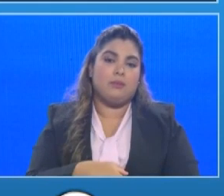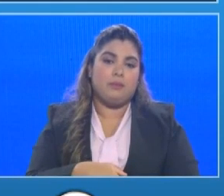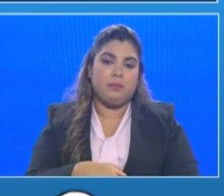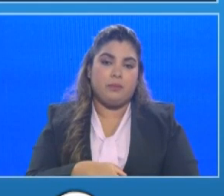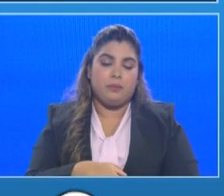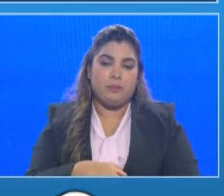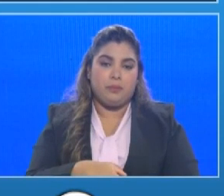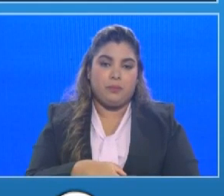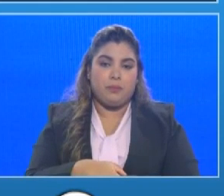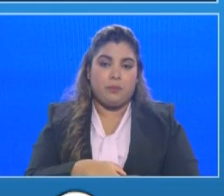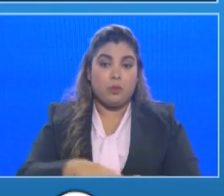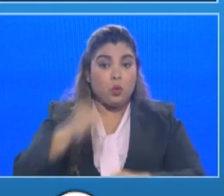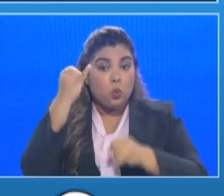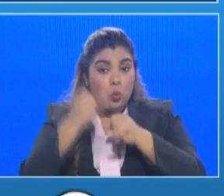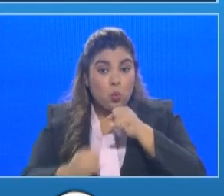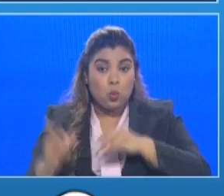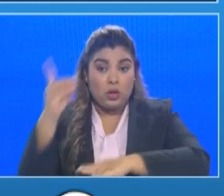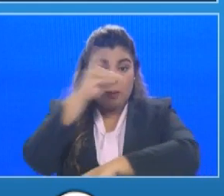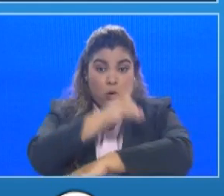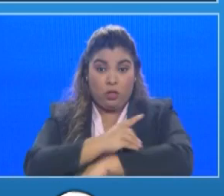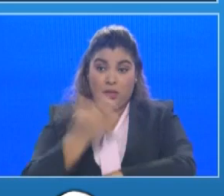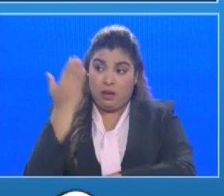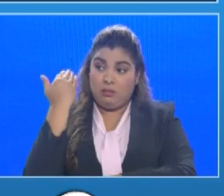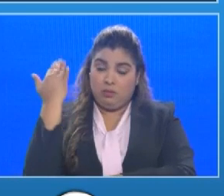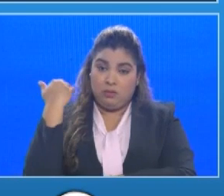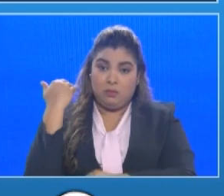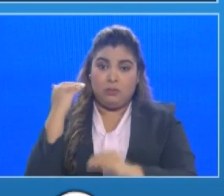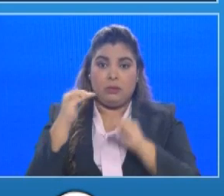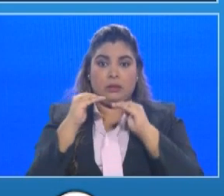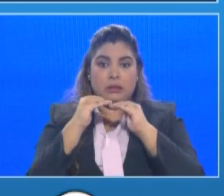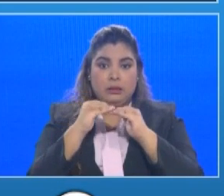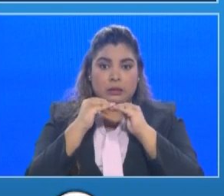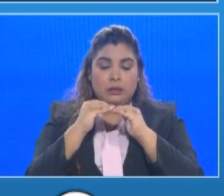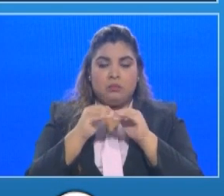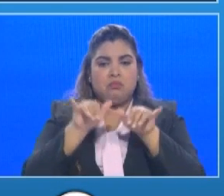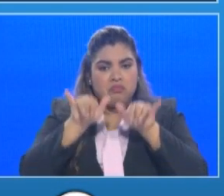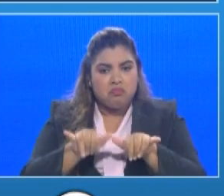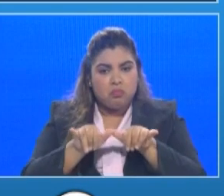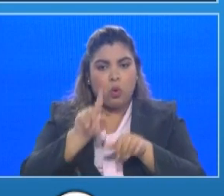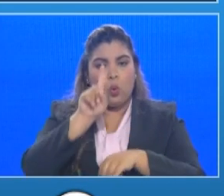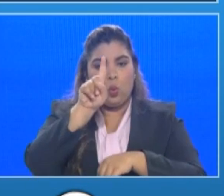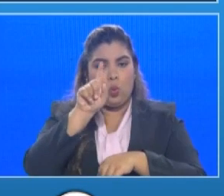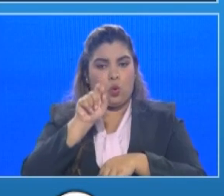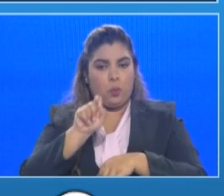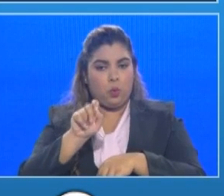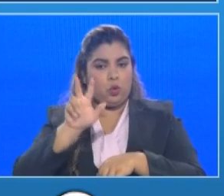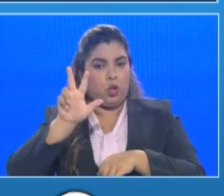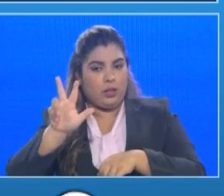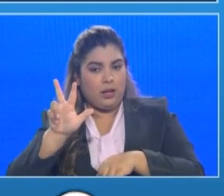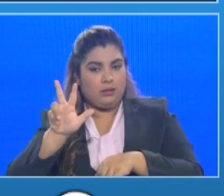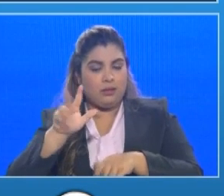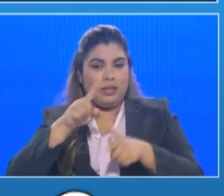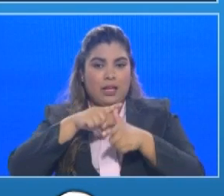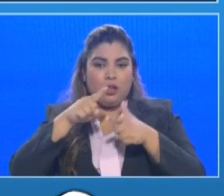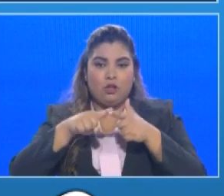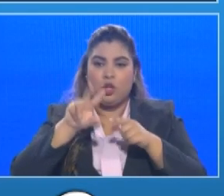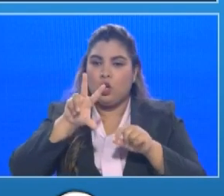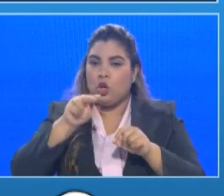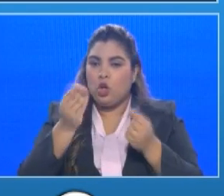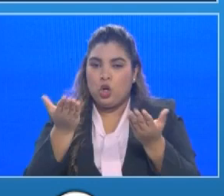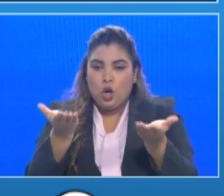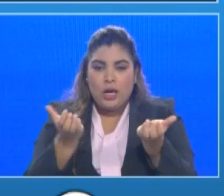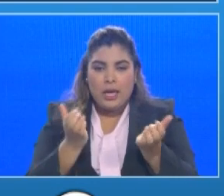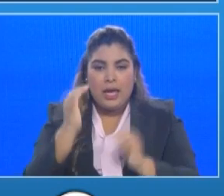en los últimos días se ha mantenido alrededor del 1.3 y como que no nos quiere bajar más